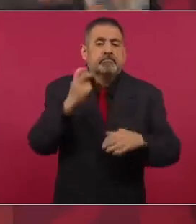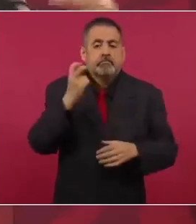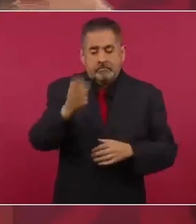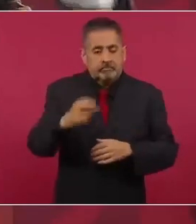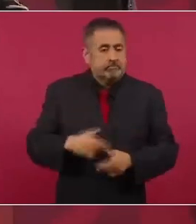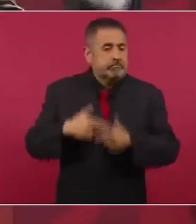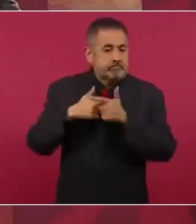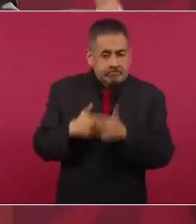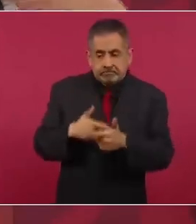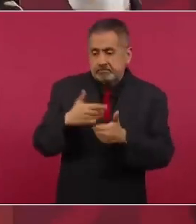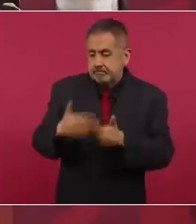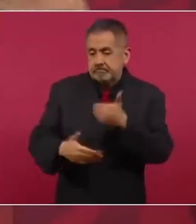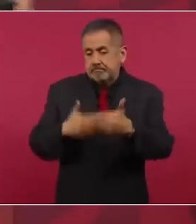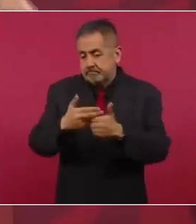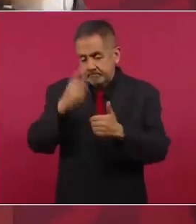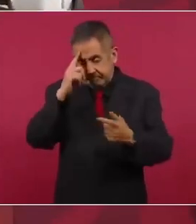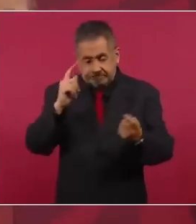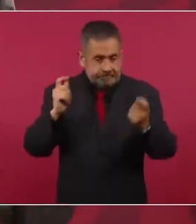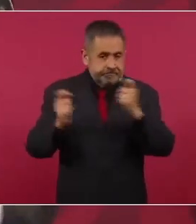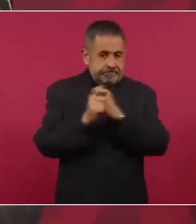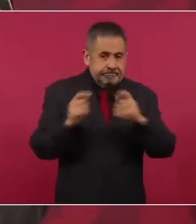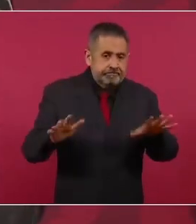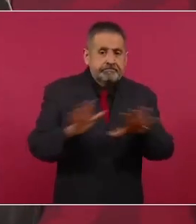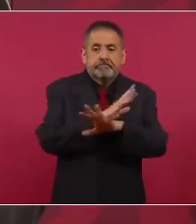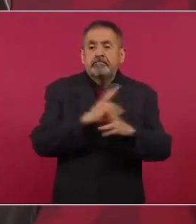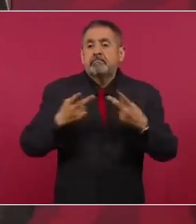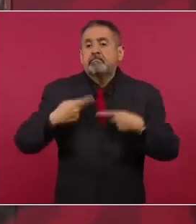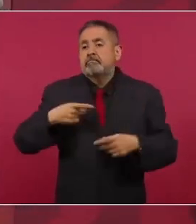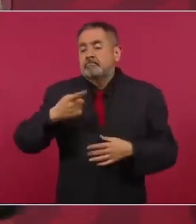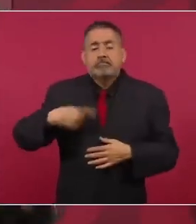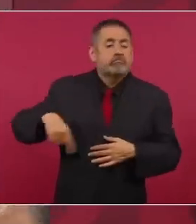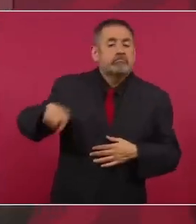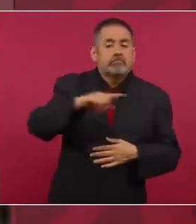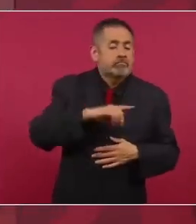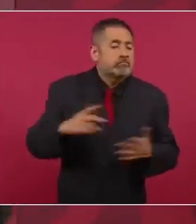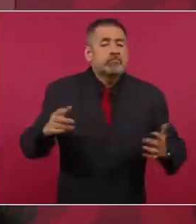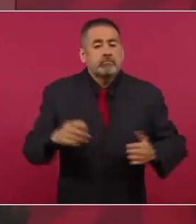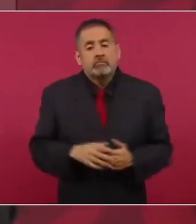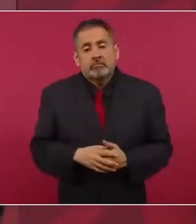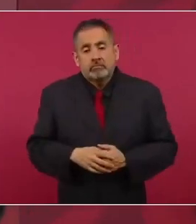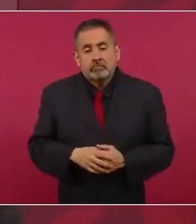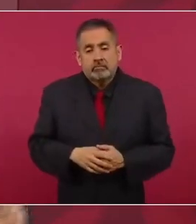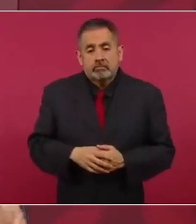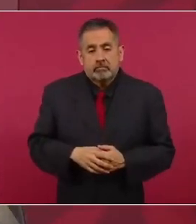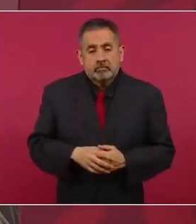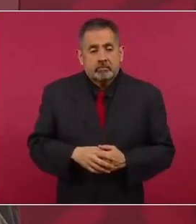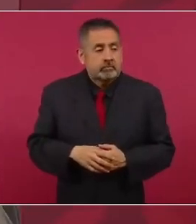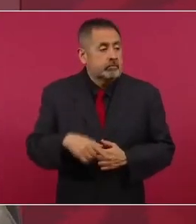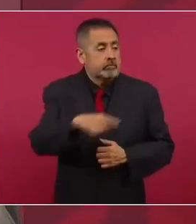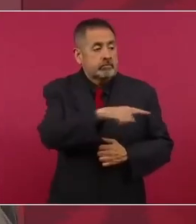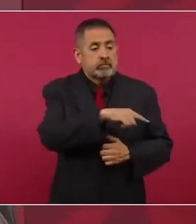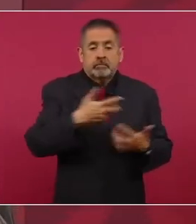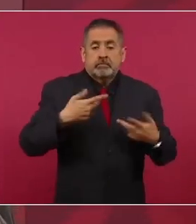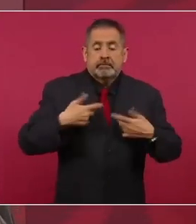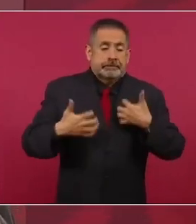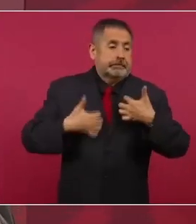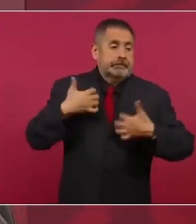seguir cambiando la mentalidad de la gente. Y cuando se enojan mucho los adversarios,